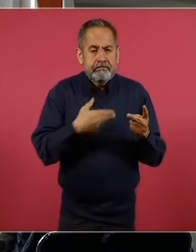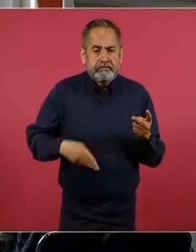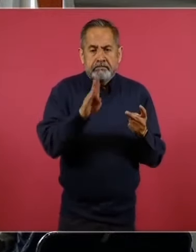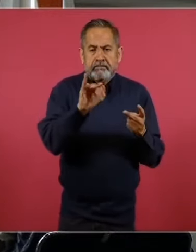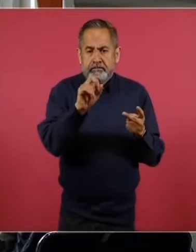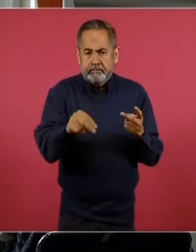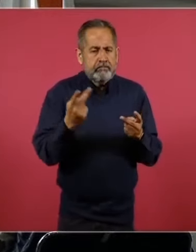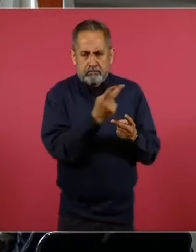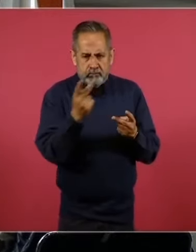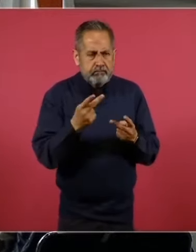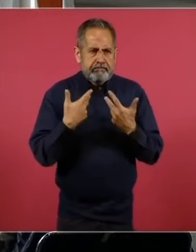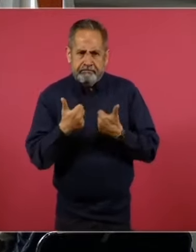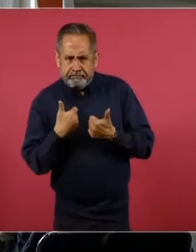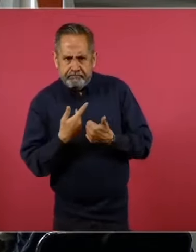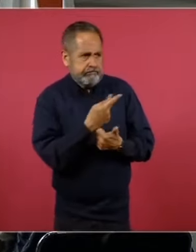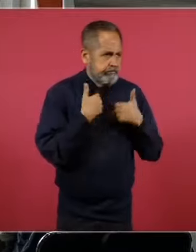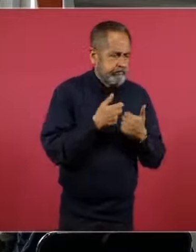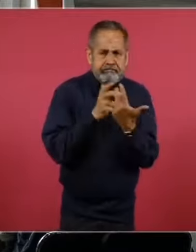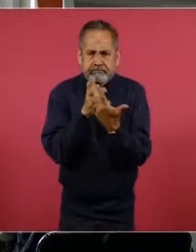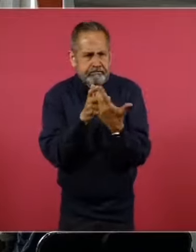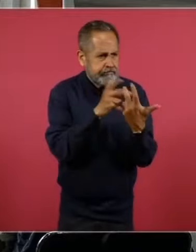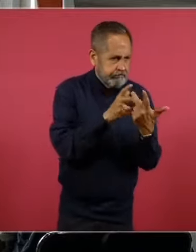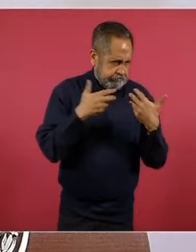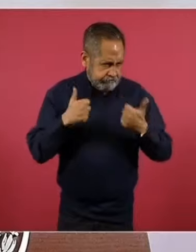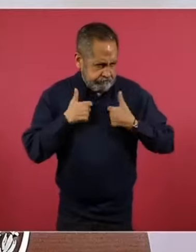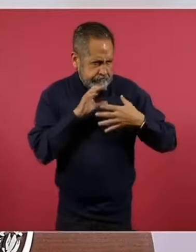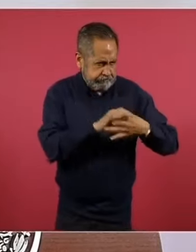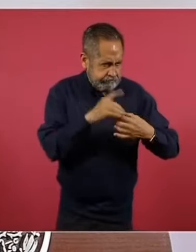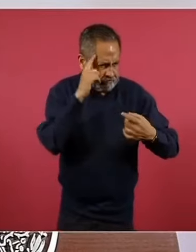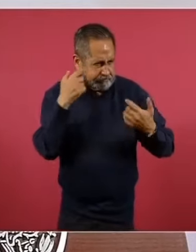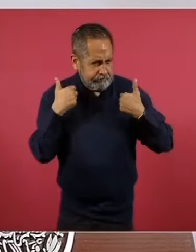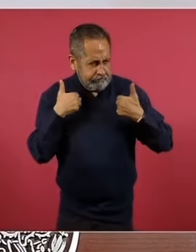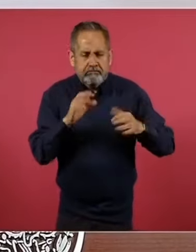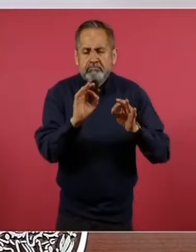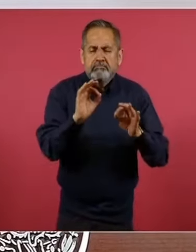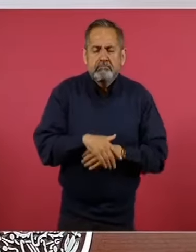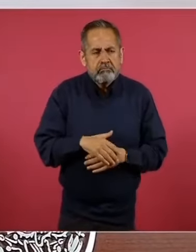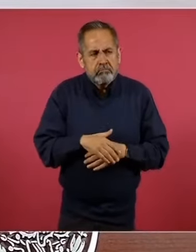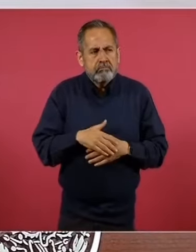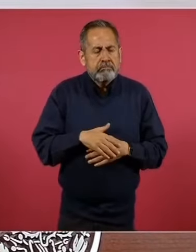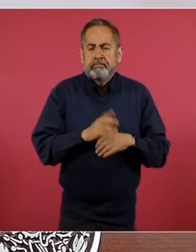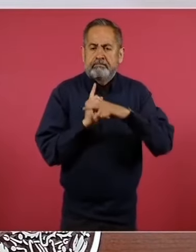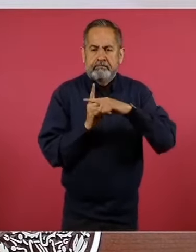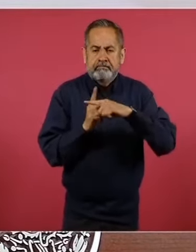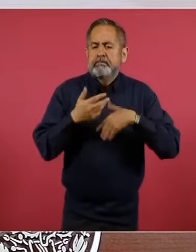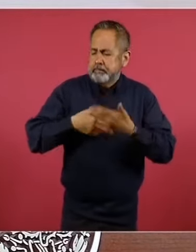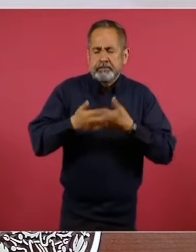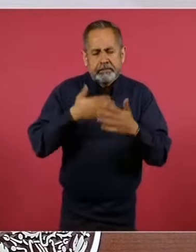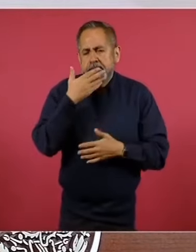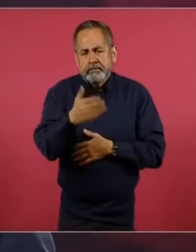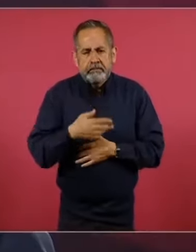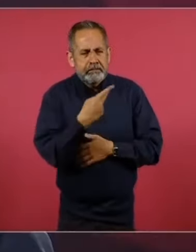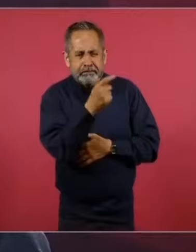casos nos hemos entendido y por eso han marchado las cosas. Hemos tenido